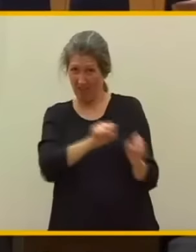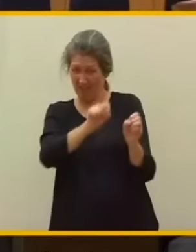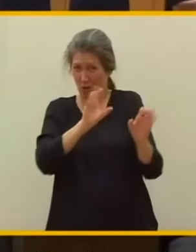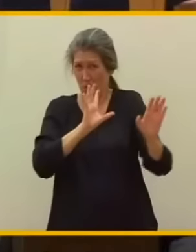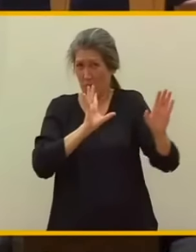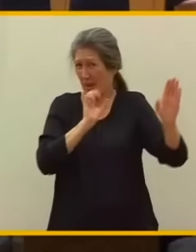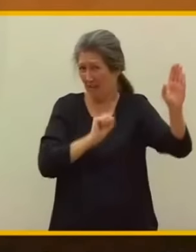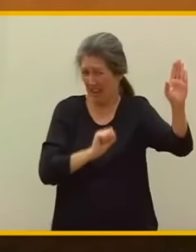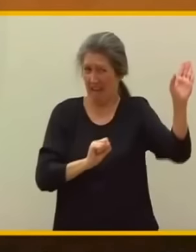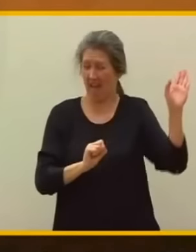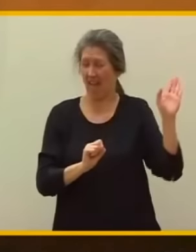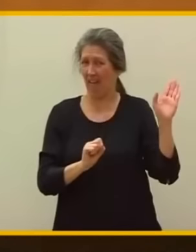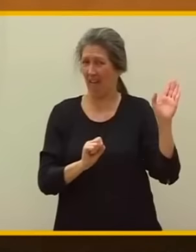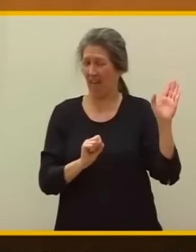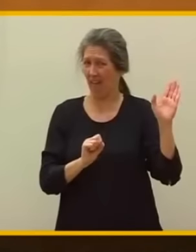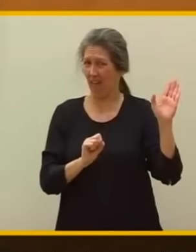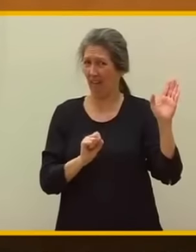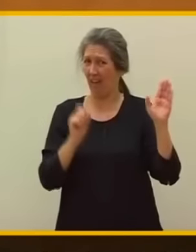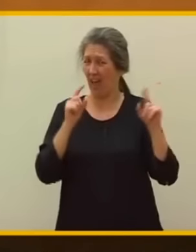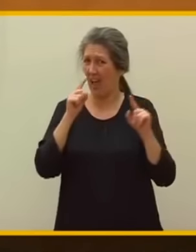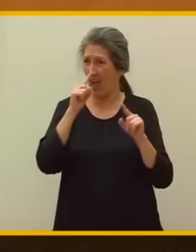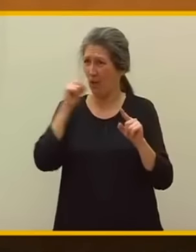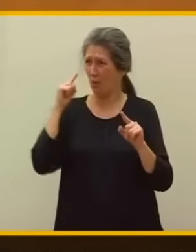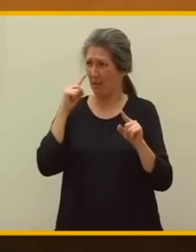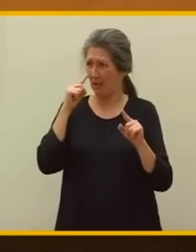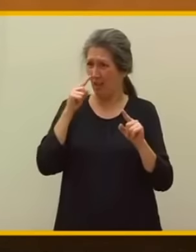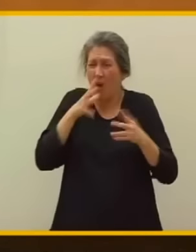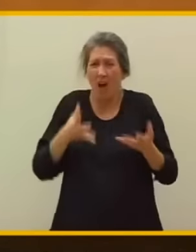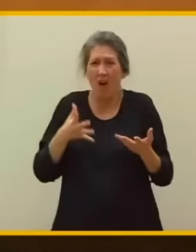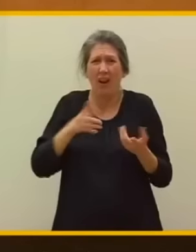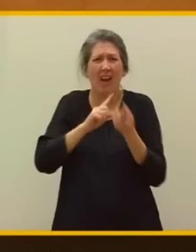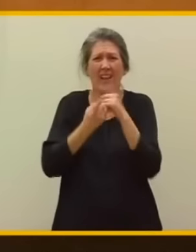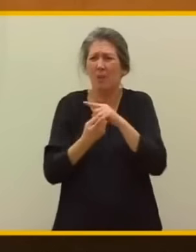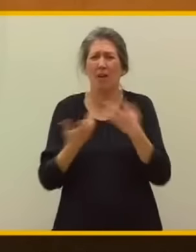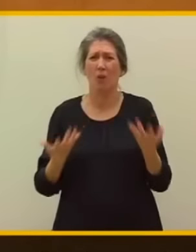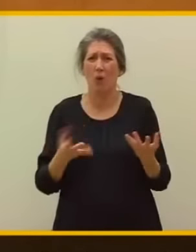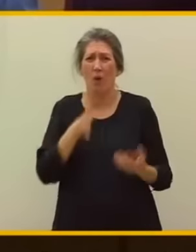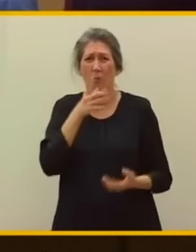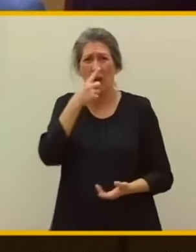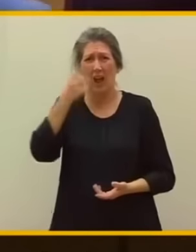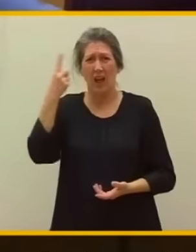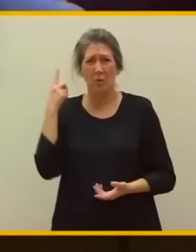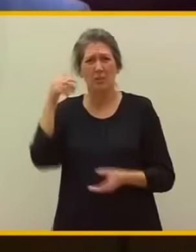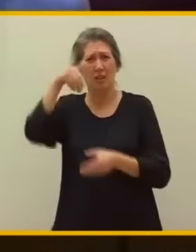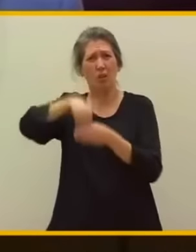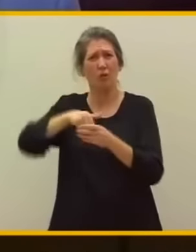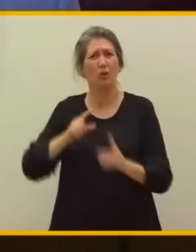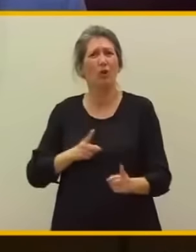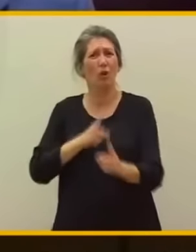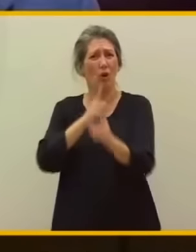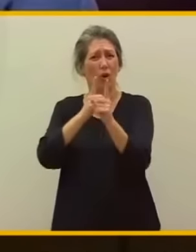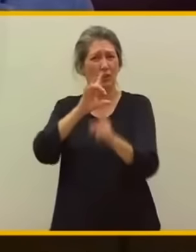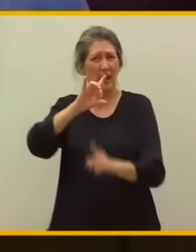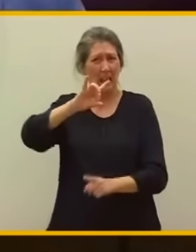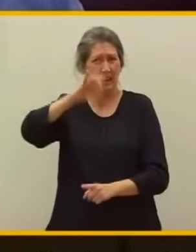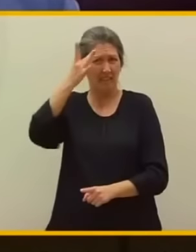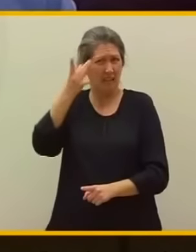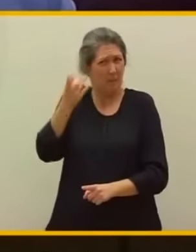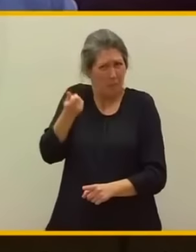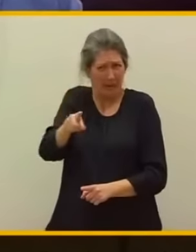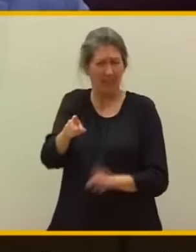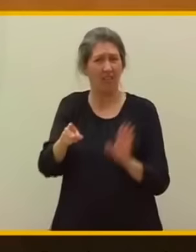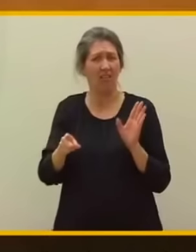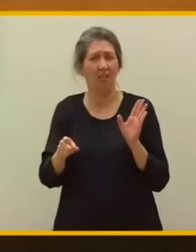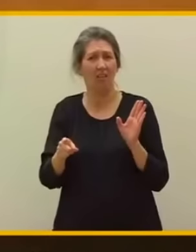¿qué ha cambiado en un año? ¿Qué ha cambiado? Porque ustedes votaron en contra de una iniciativa muy similar a esta